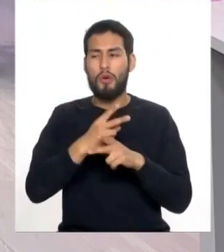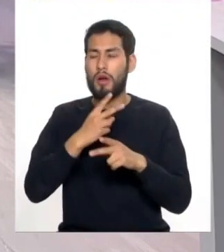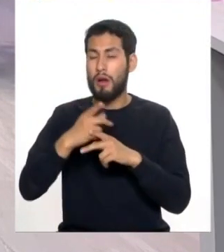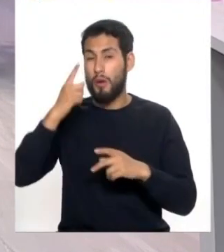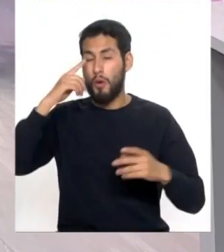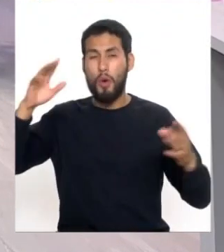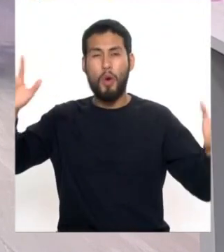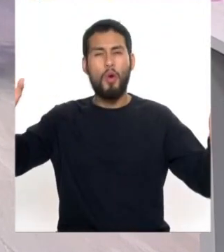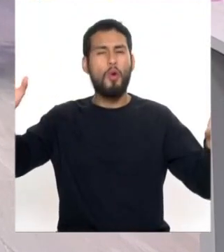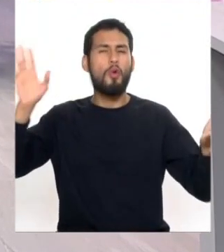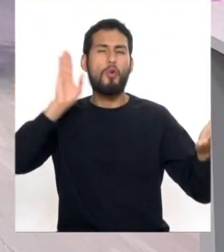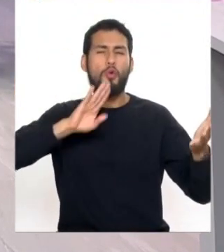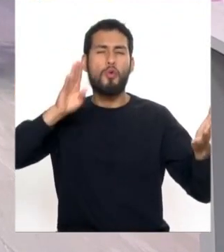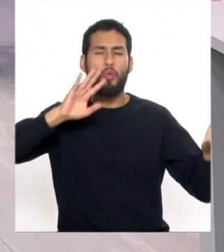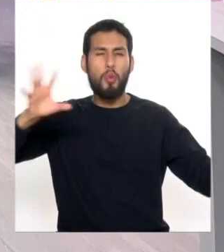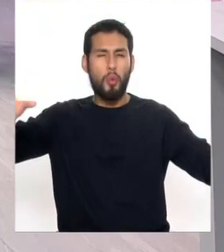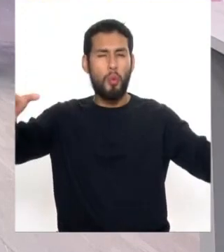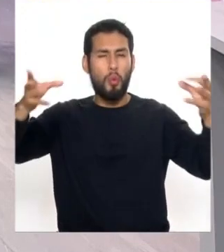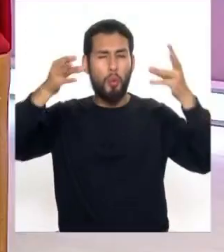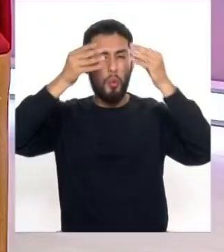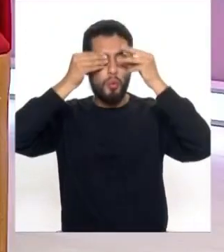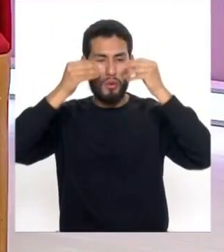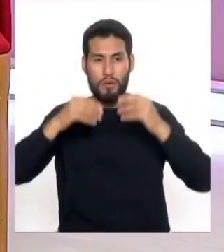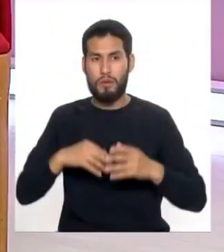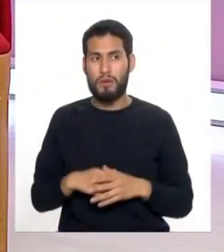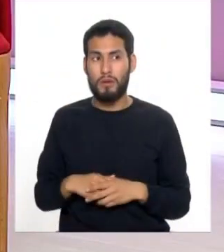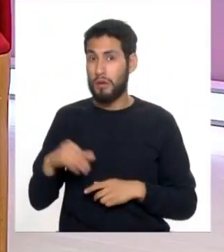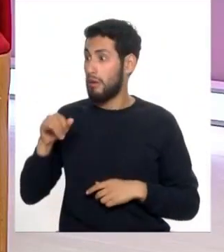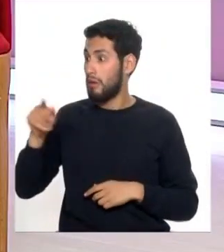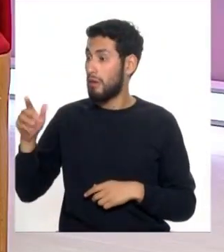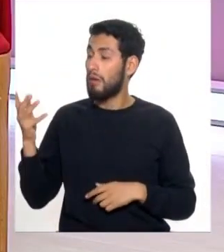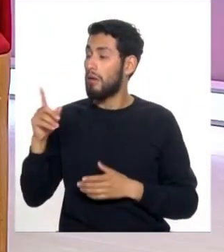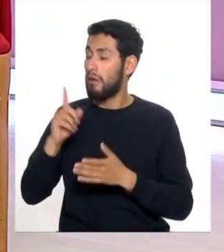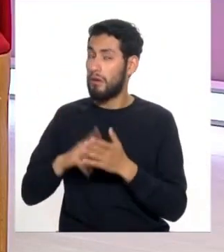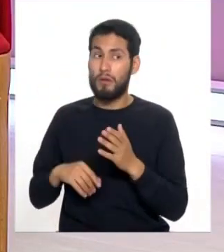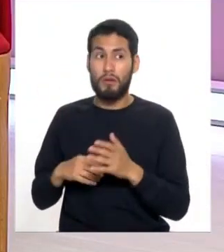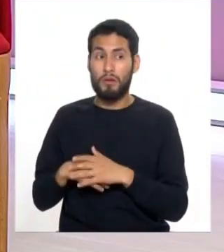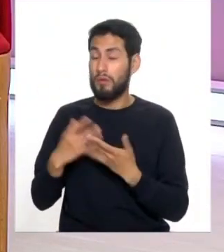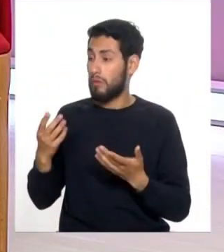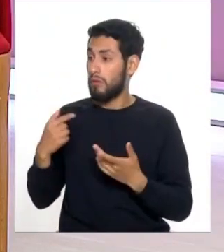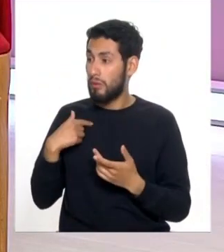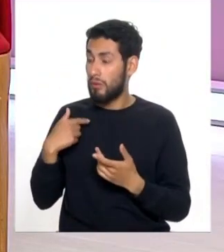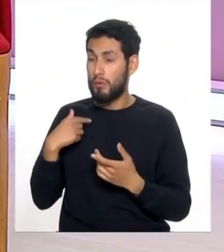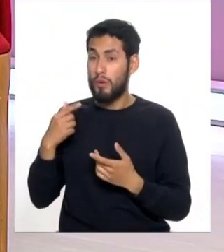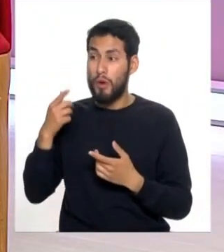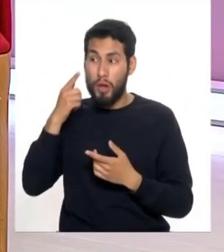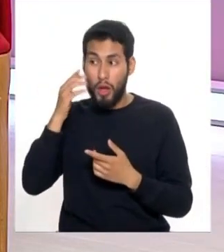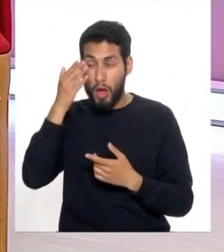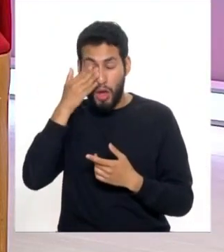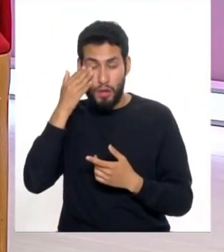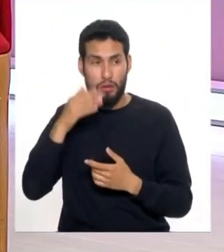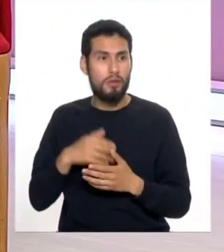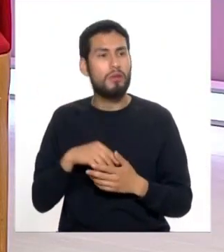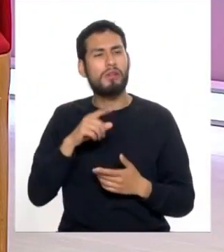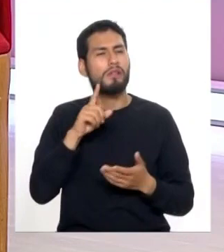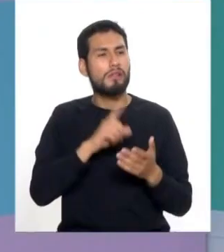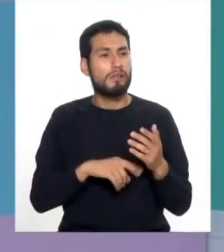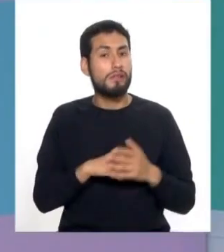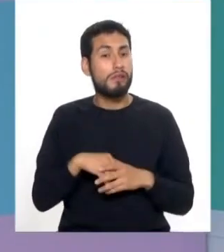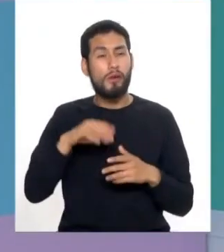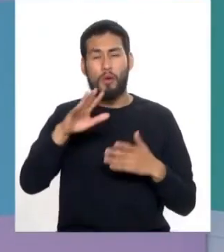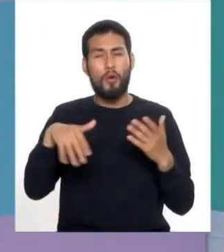ambiental solamente eso y evitar también como mencionabas ponerse de pronto algunos ungüentos en plástico todo lo que pueda